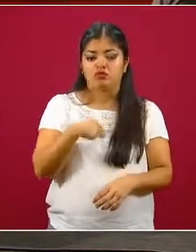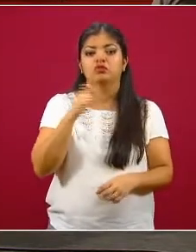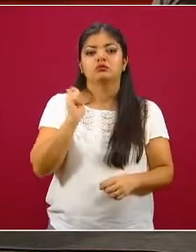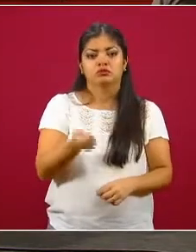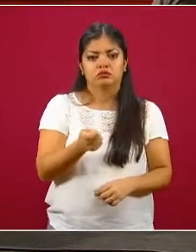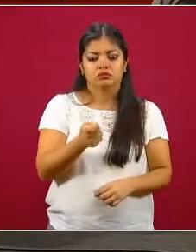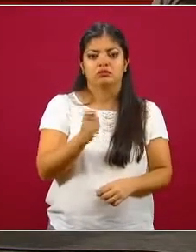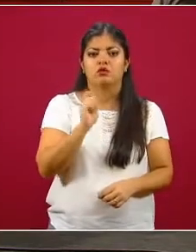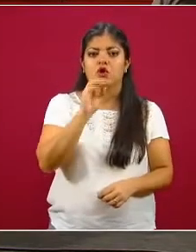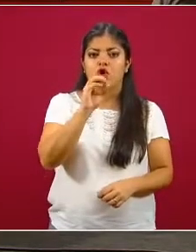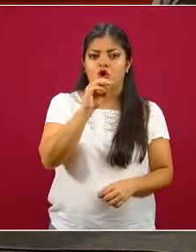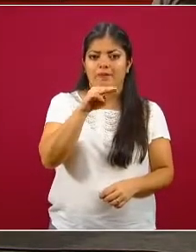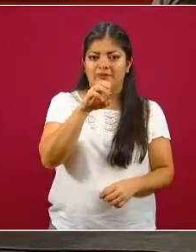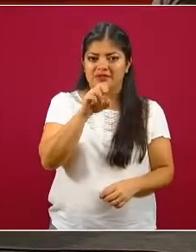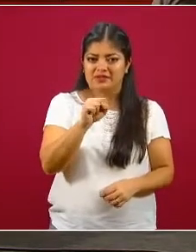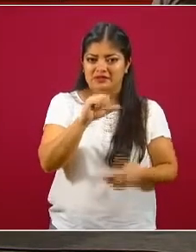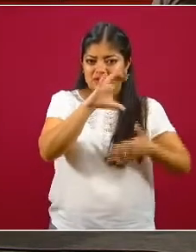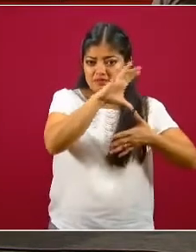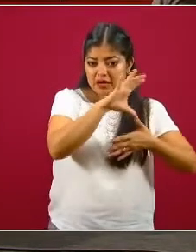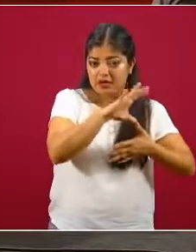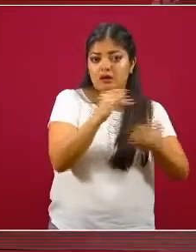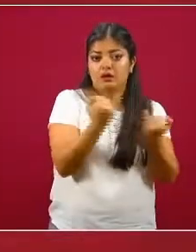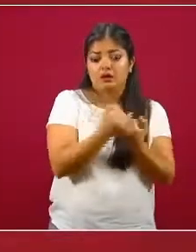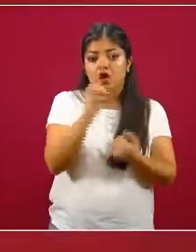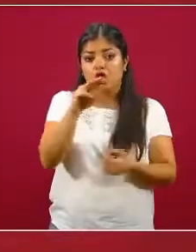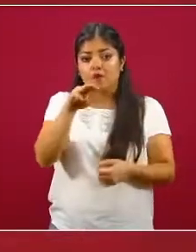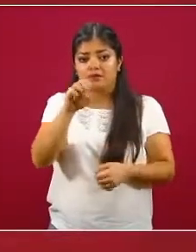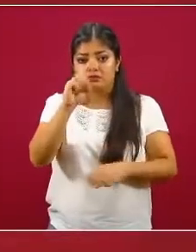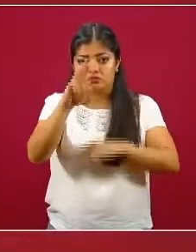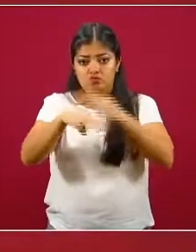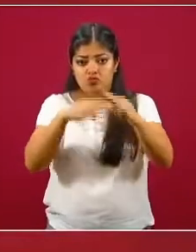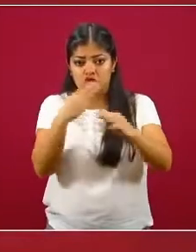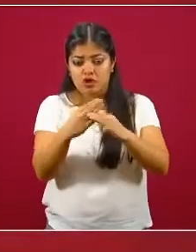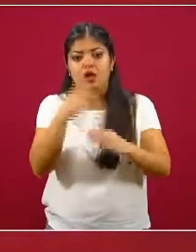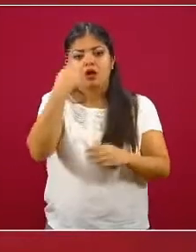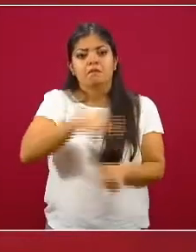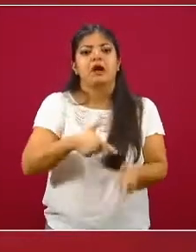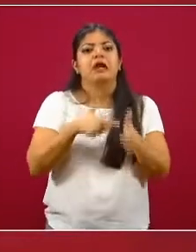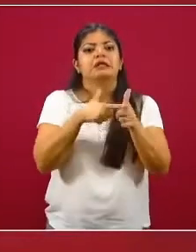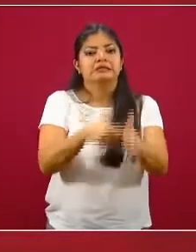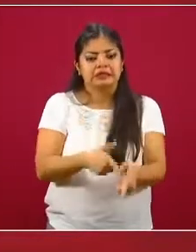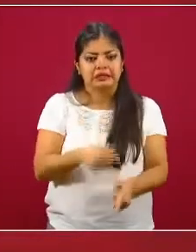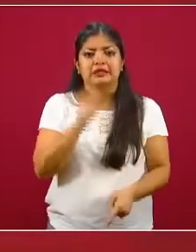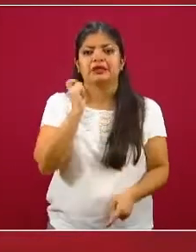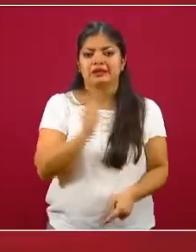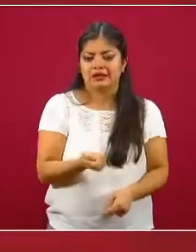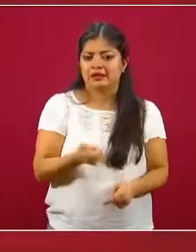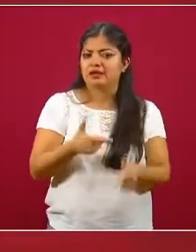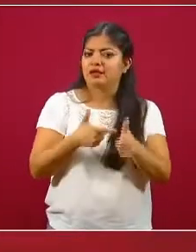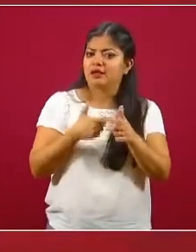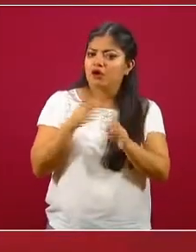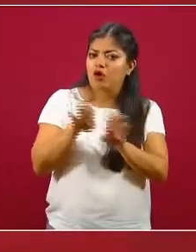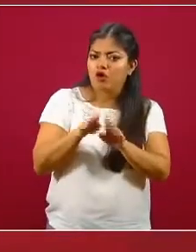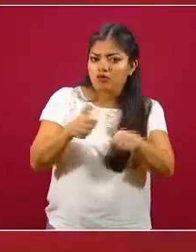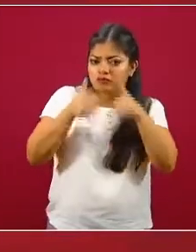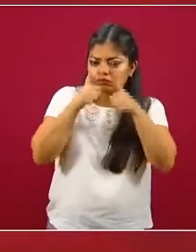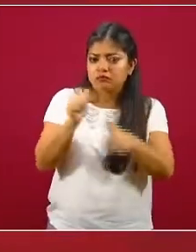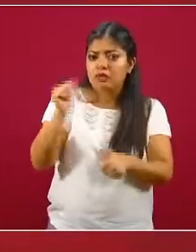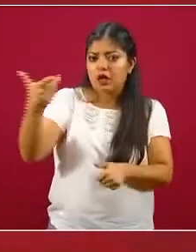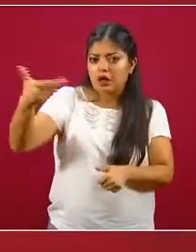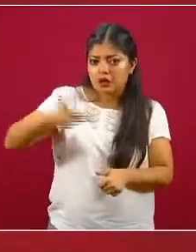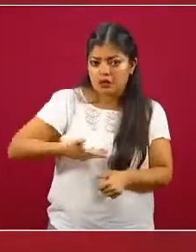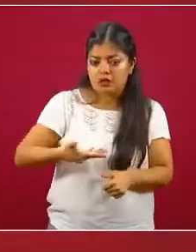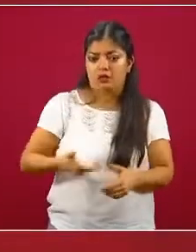la de la Organización Panamericana de la Salud y de la Organización Mundial de la Salud para seguir prestando toda la cooperación técnica que se nos